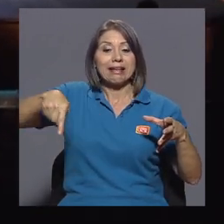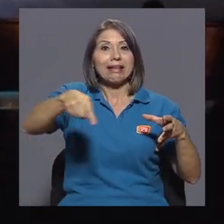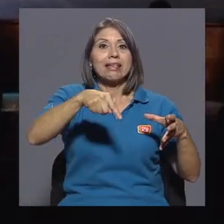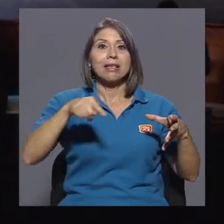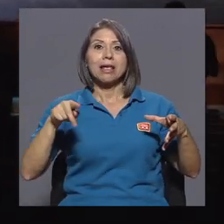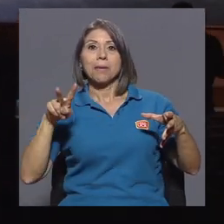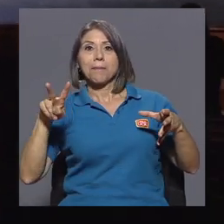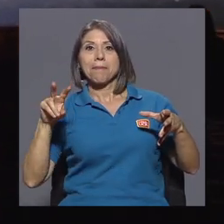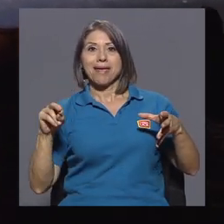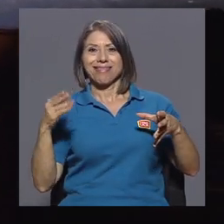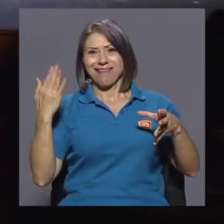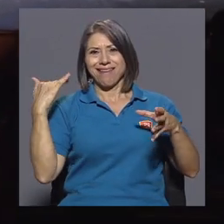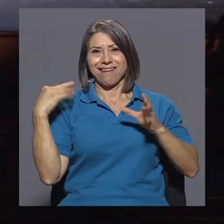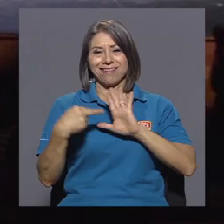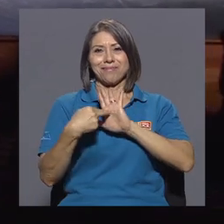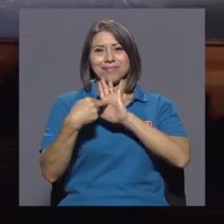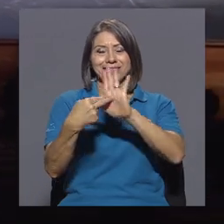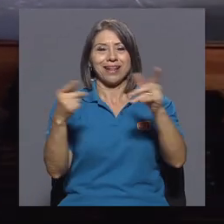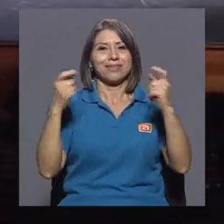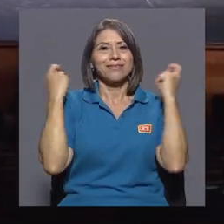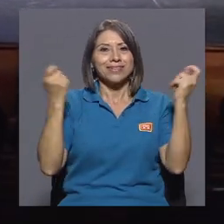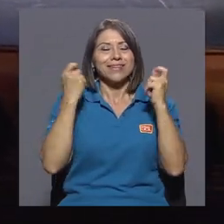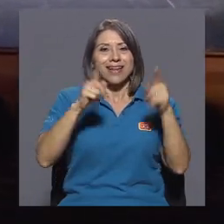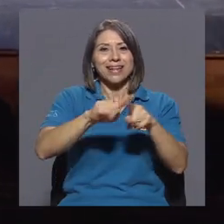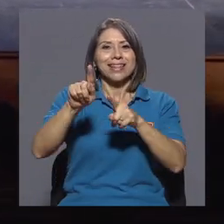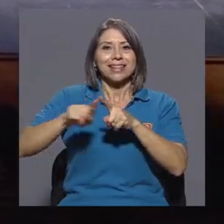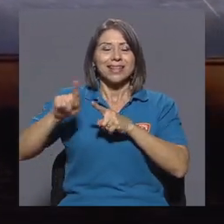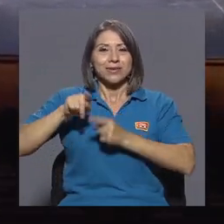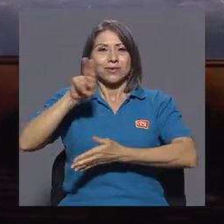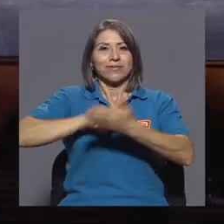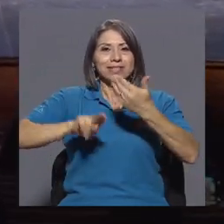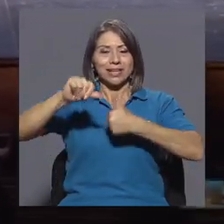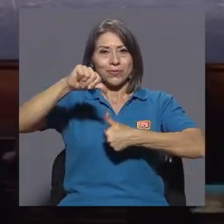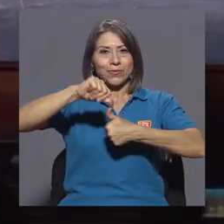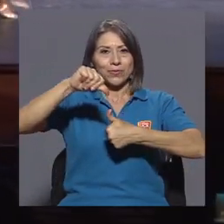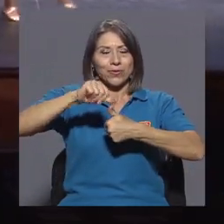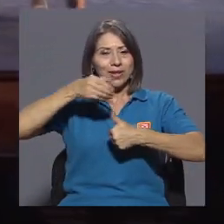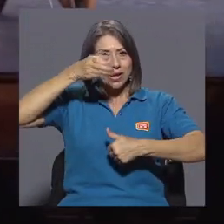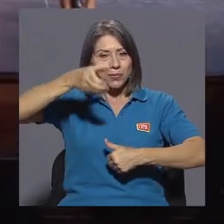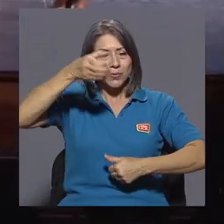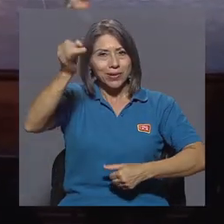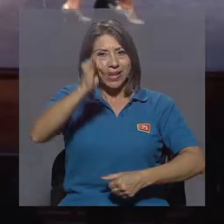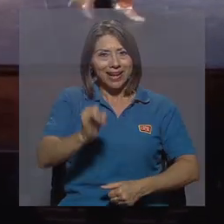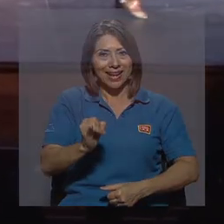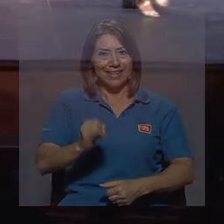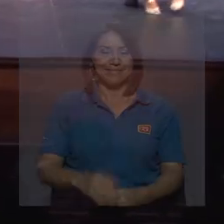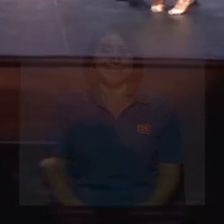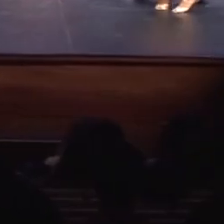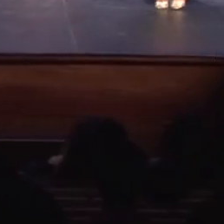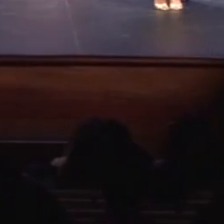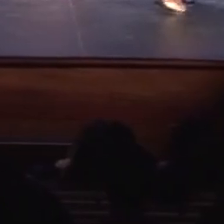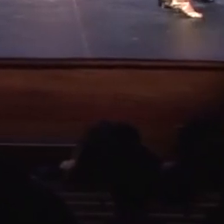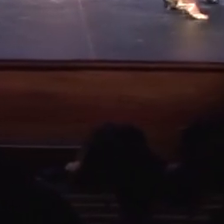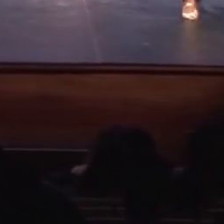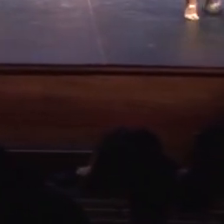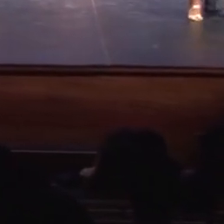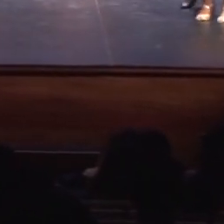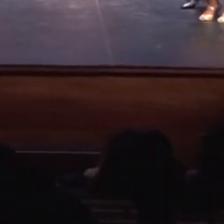representaron en el Festival Interuniversitario Centroamericano de la Cultura y el Arte. ¡Gracias!